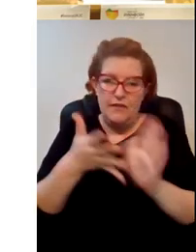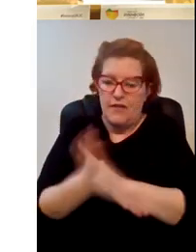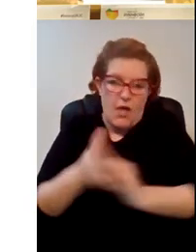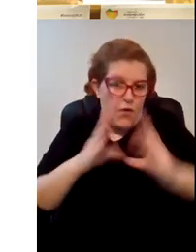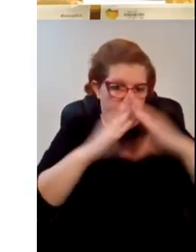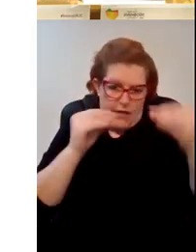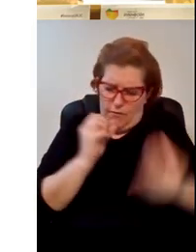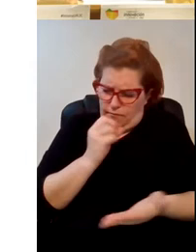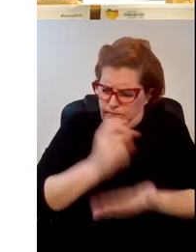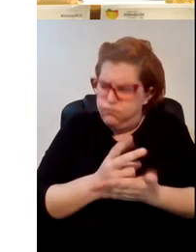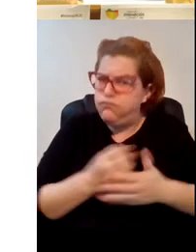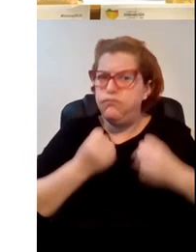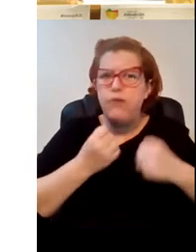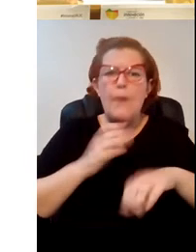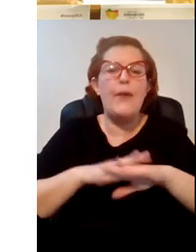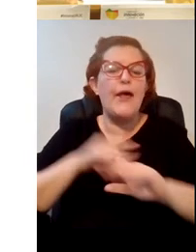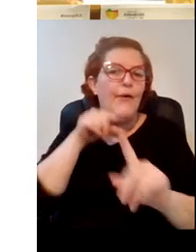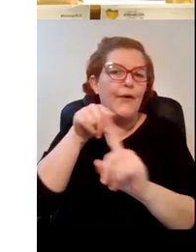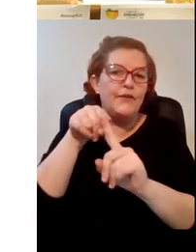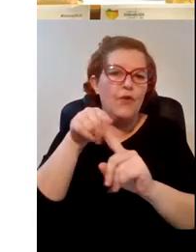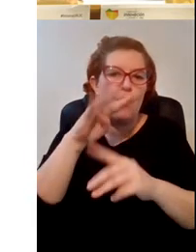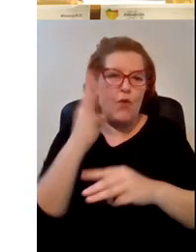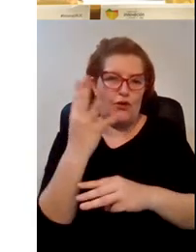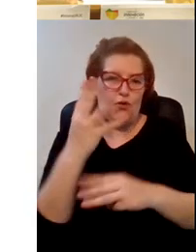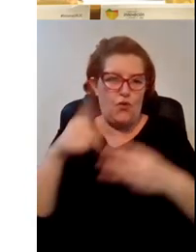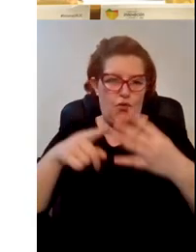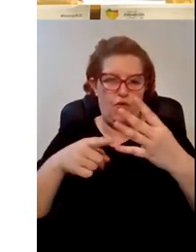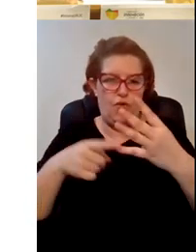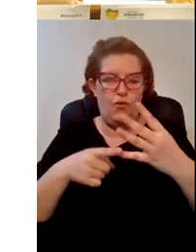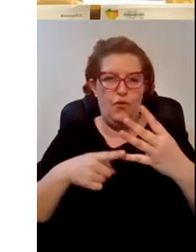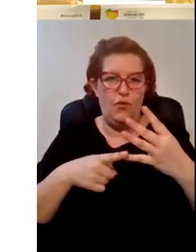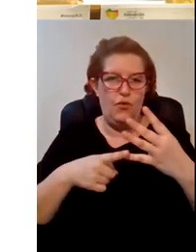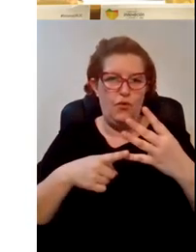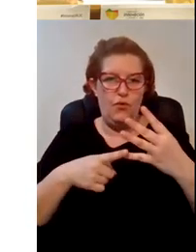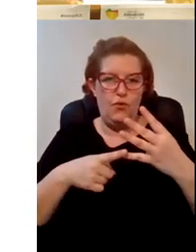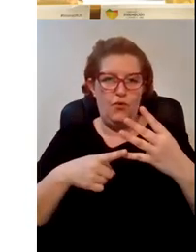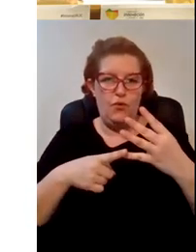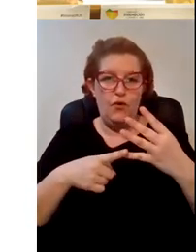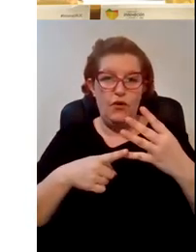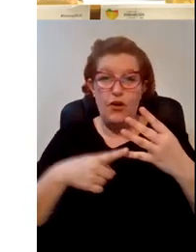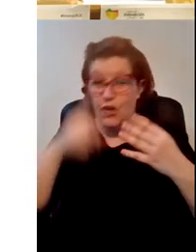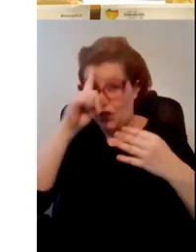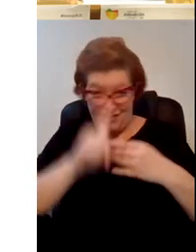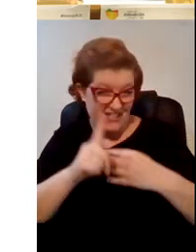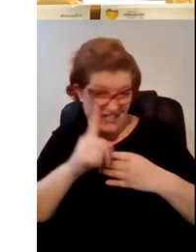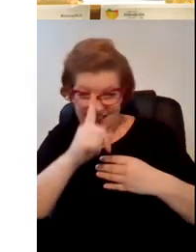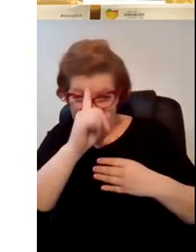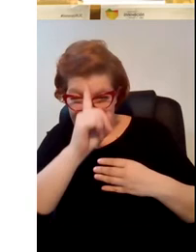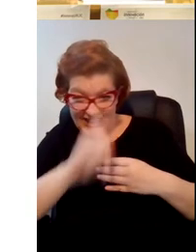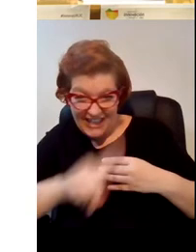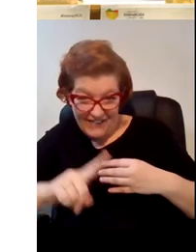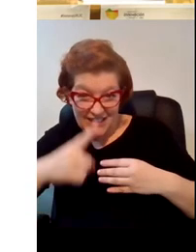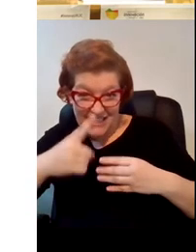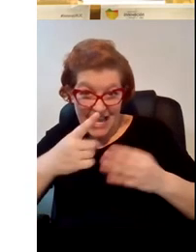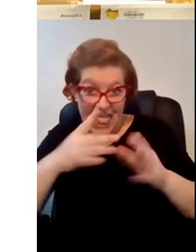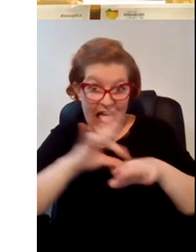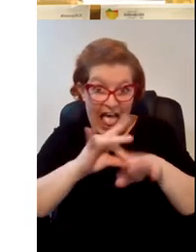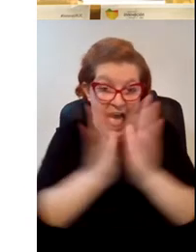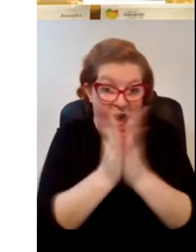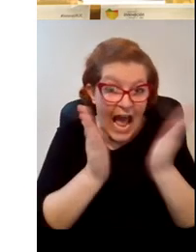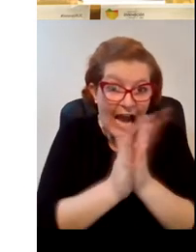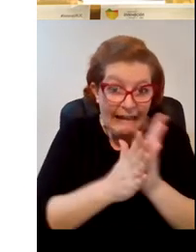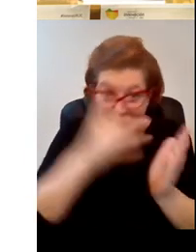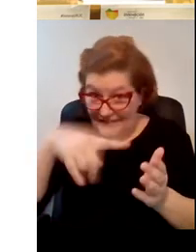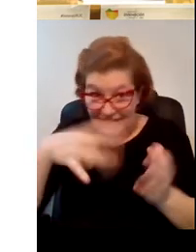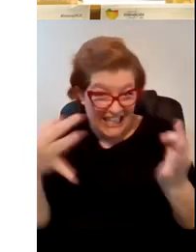con el objetivo 4 con el ODS 4 vale no sé si sabéis de qué va la agenda si queréis que os cuente un